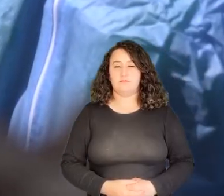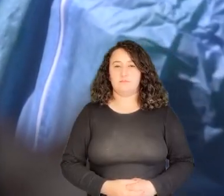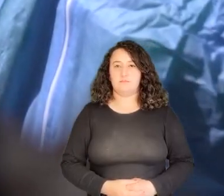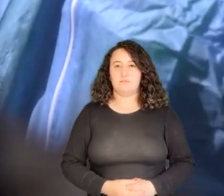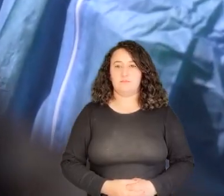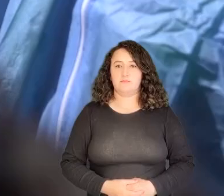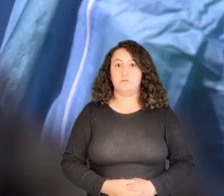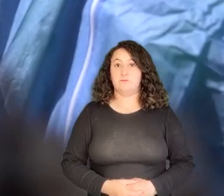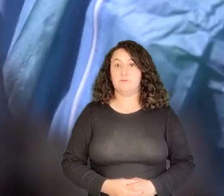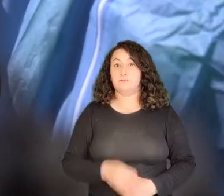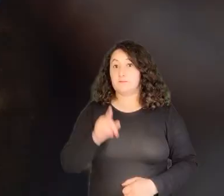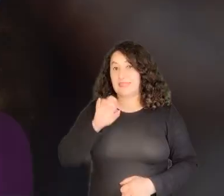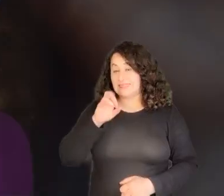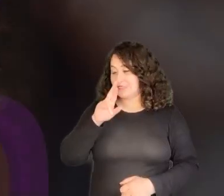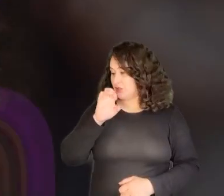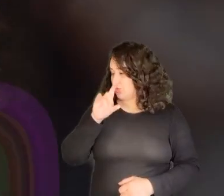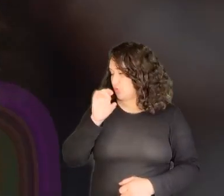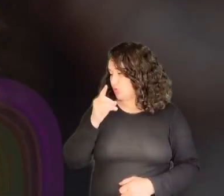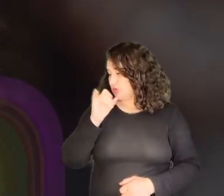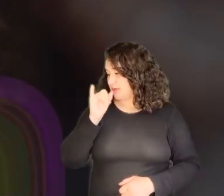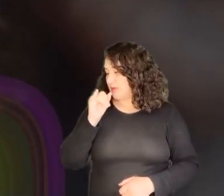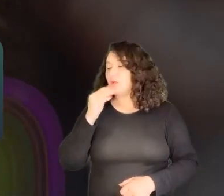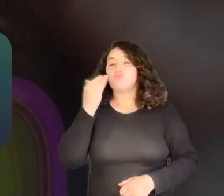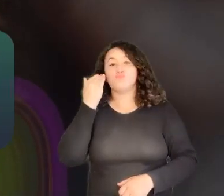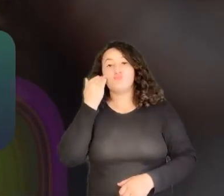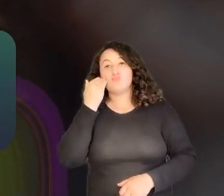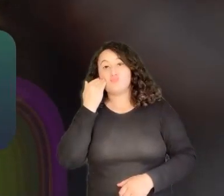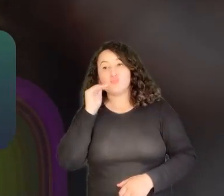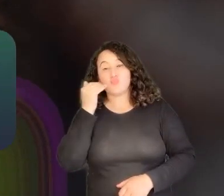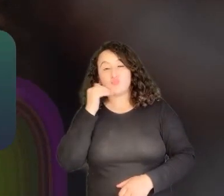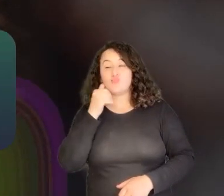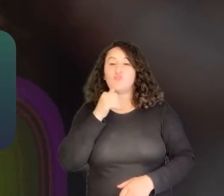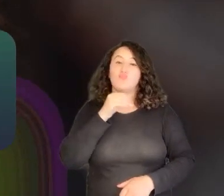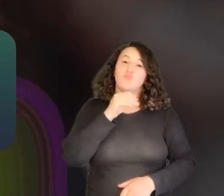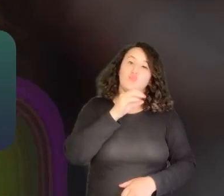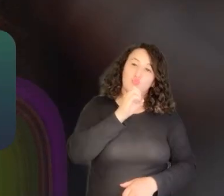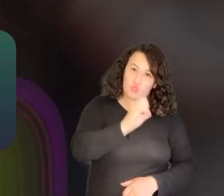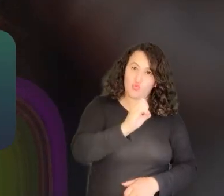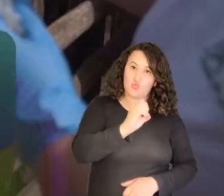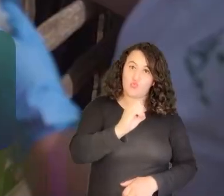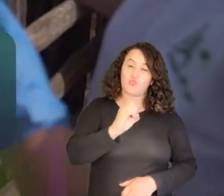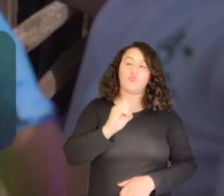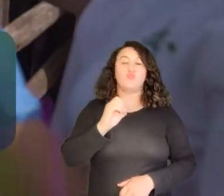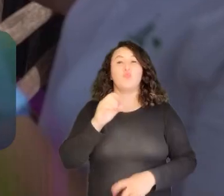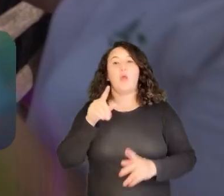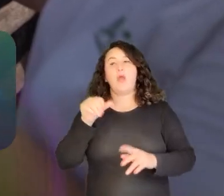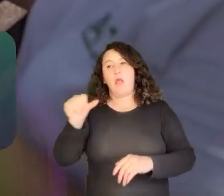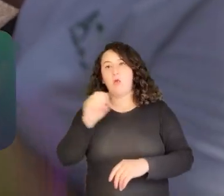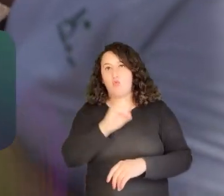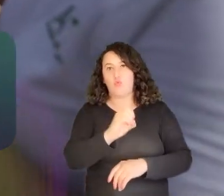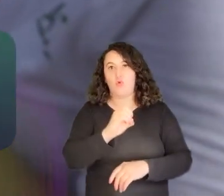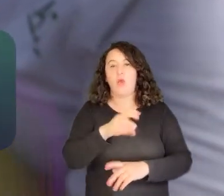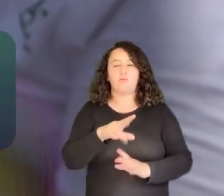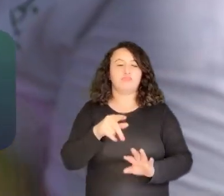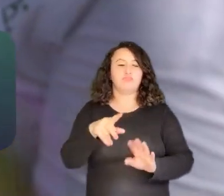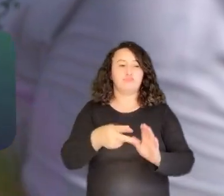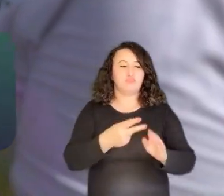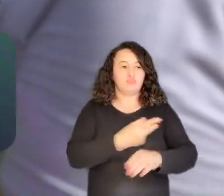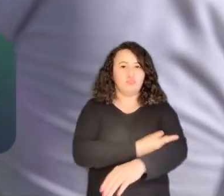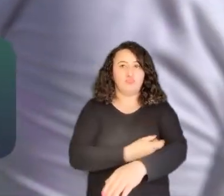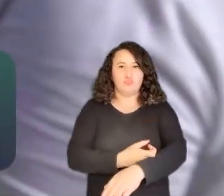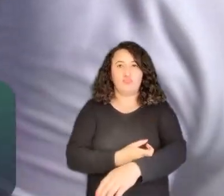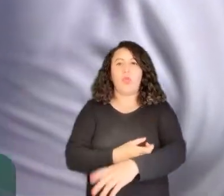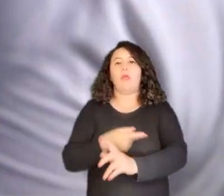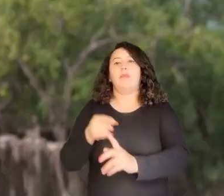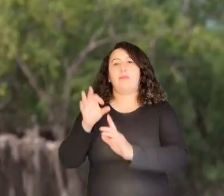Para la muestra serológica también seleccionamos hembras y machos con tubo vaco-timer, sin anticoagulante, tomamos la muestra y la conservamos